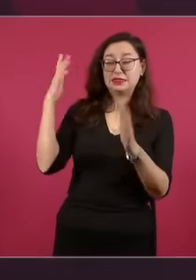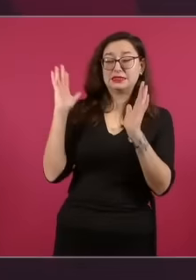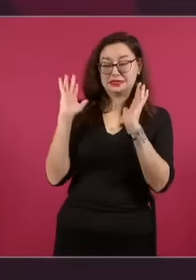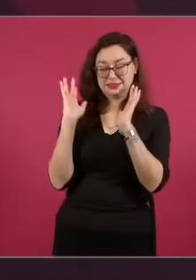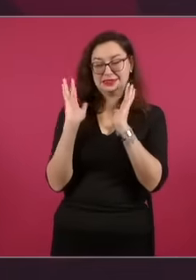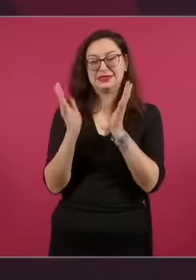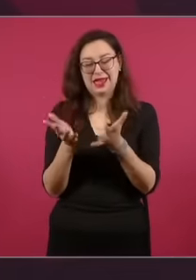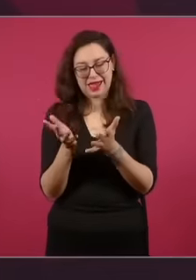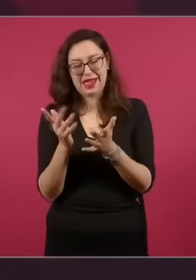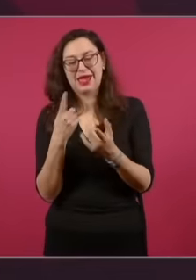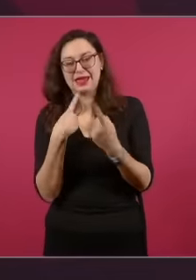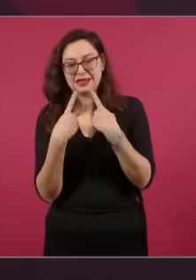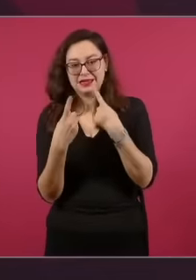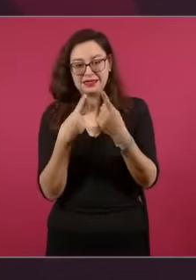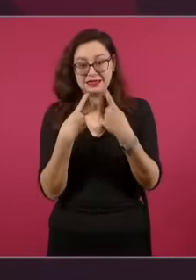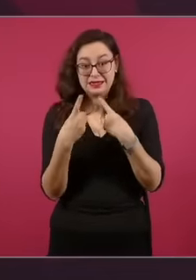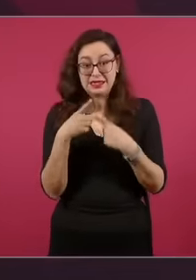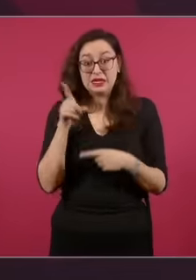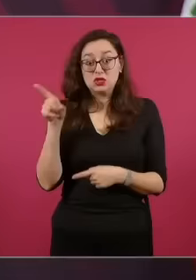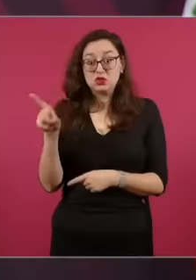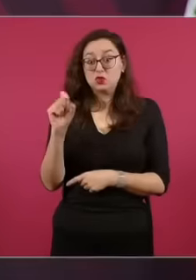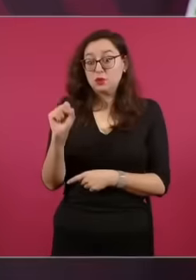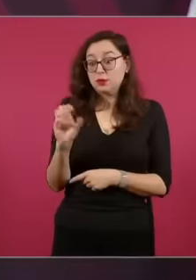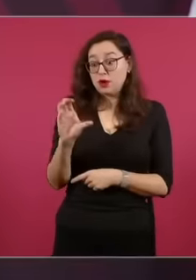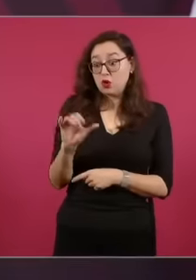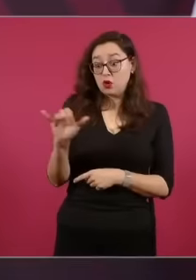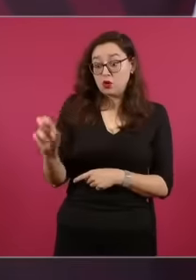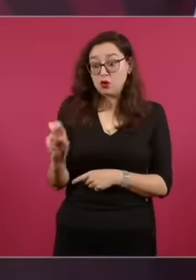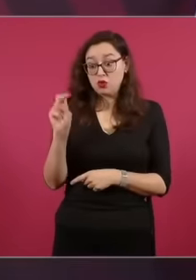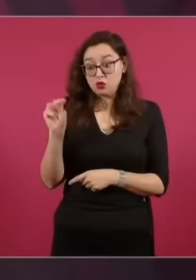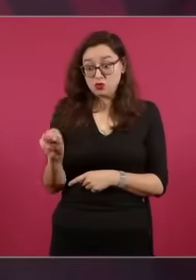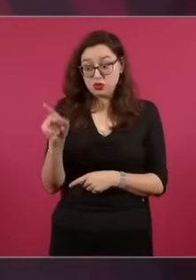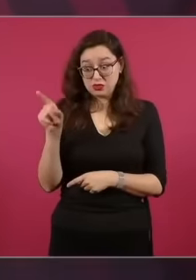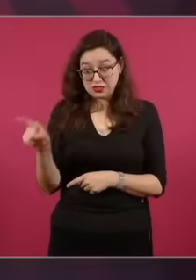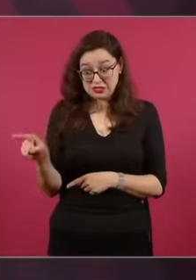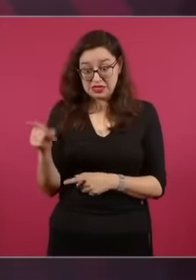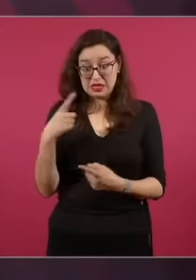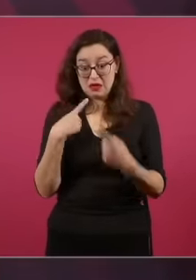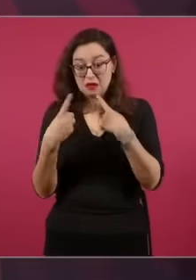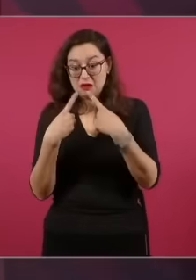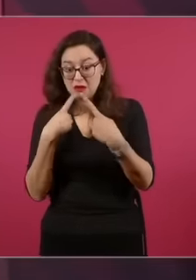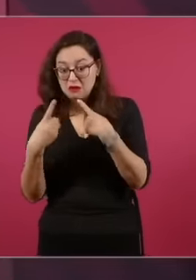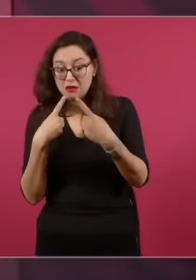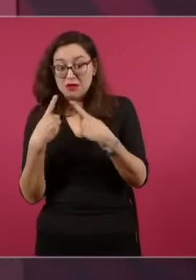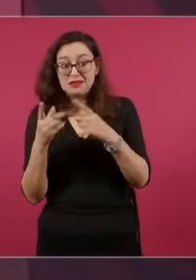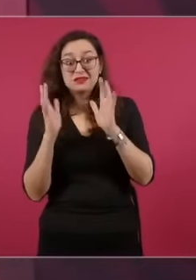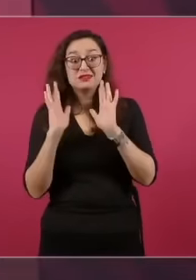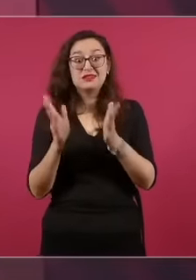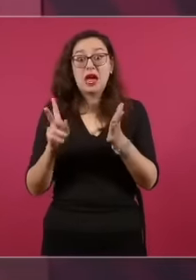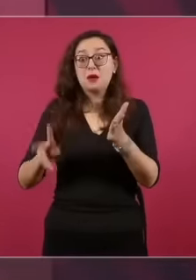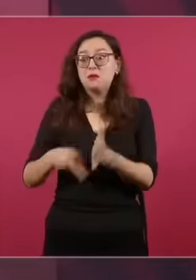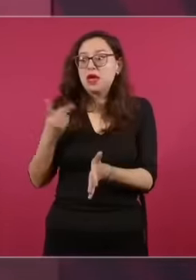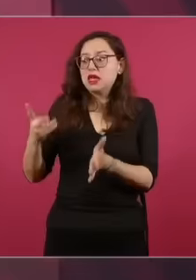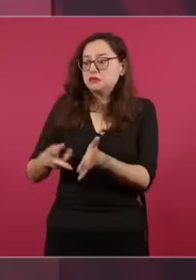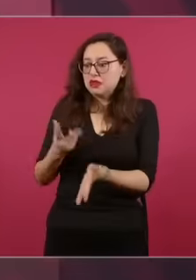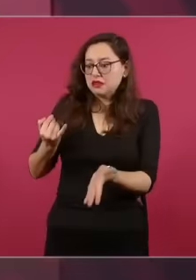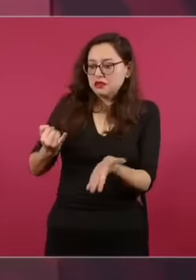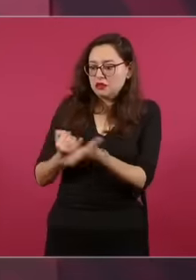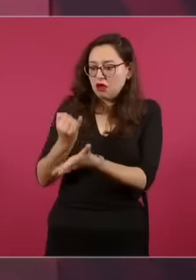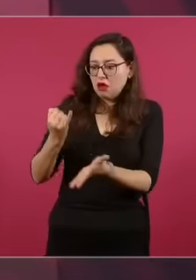en la Suprema Corte ya hay lo que se conoce como jurisprudencia